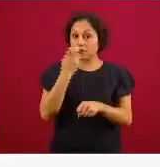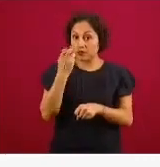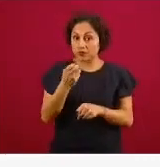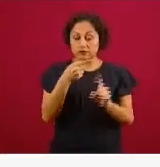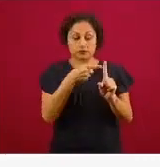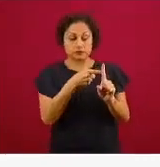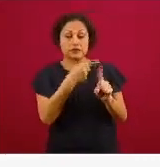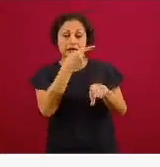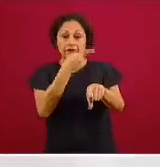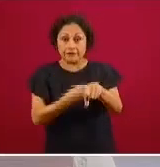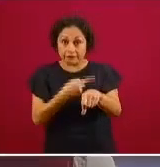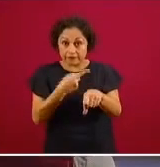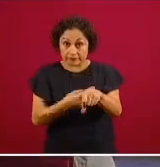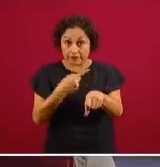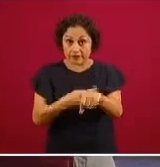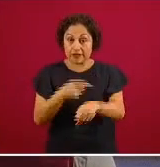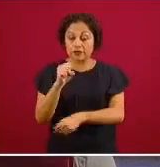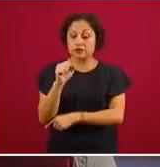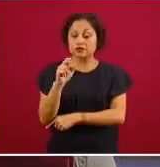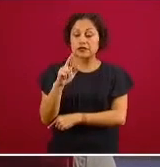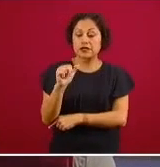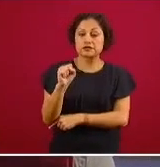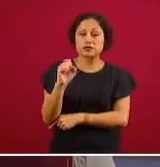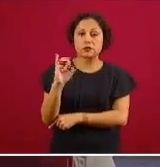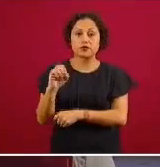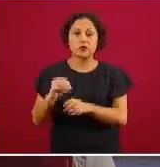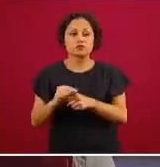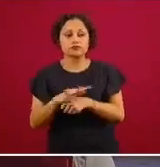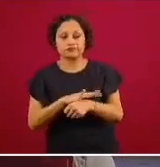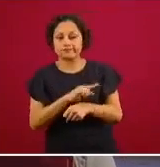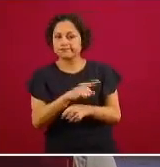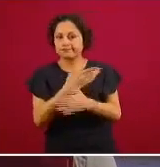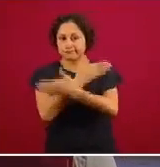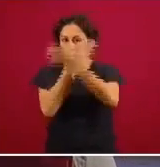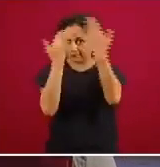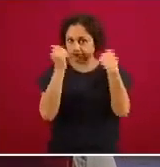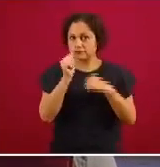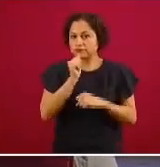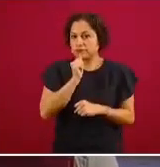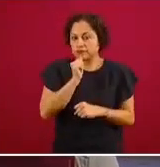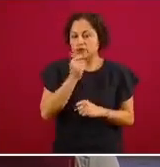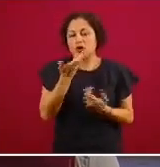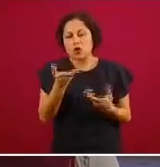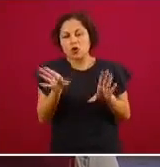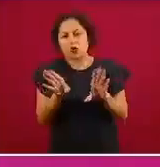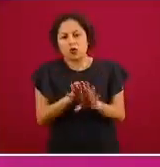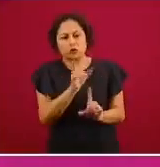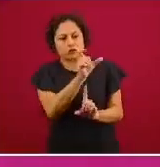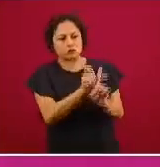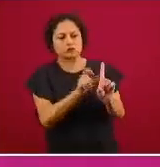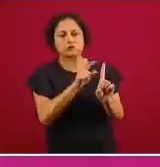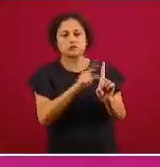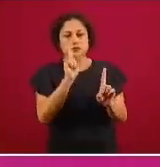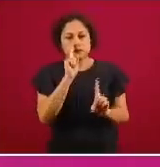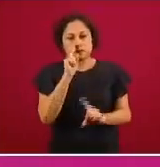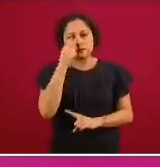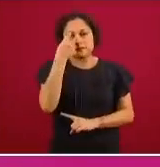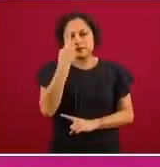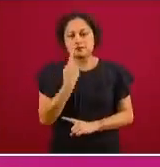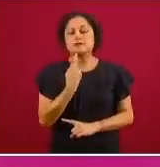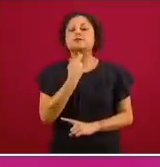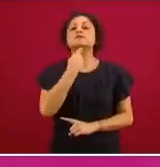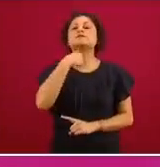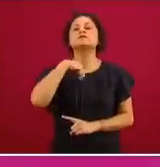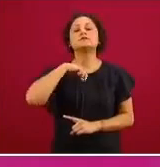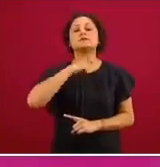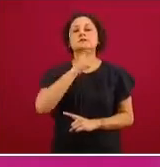por SARS-CoV-2 el nuevo coronavirus se les toma una muestra ya dijimos de las secreciones respiratorias de la nariz y de